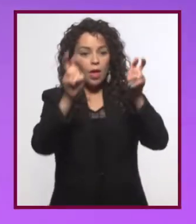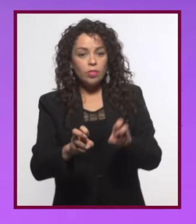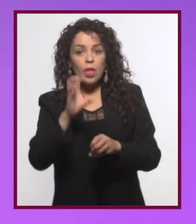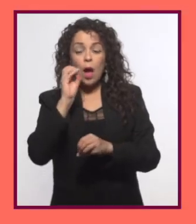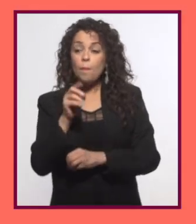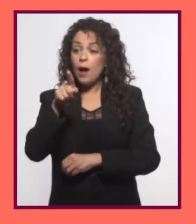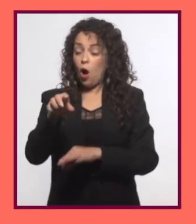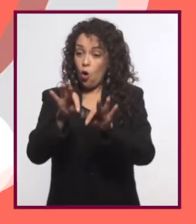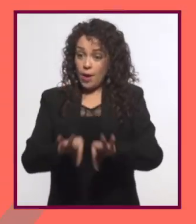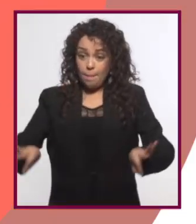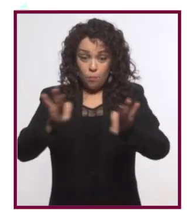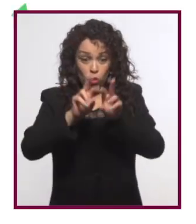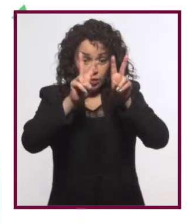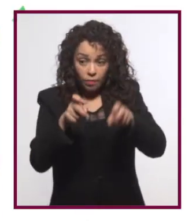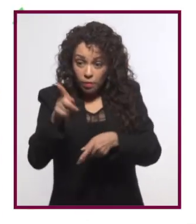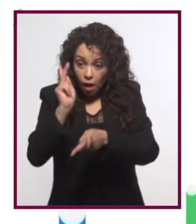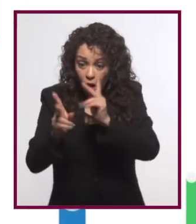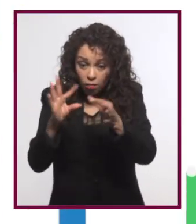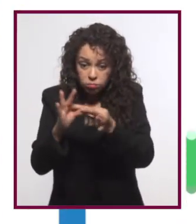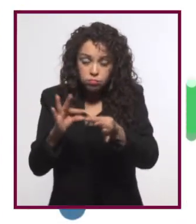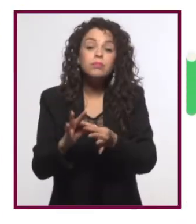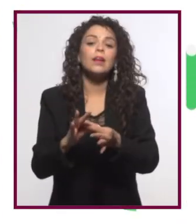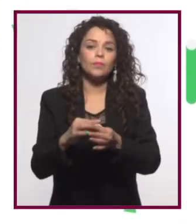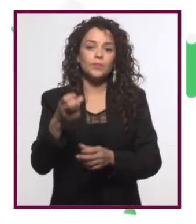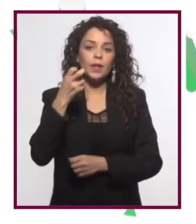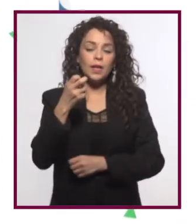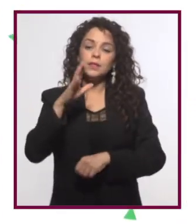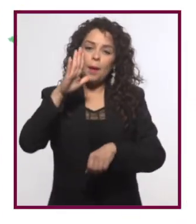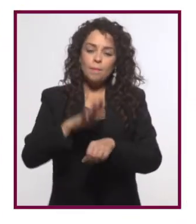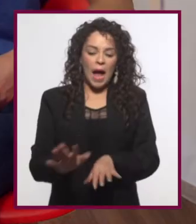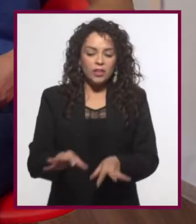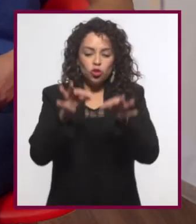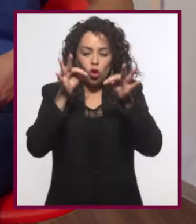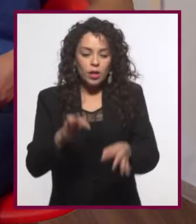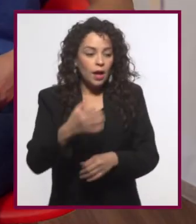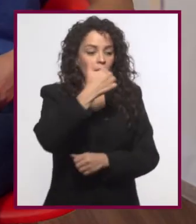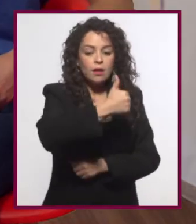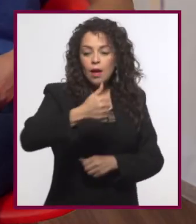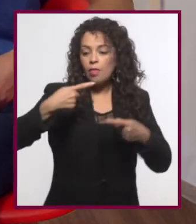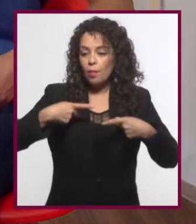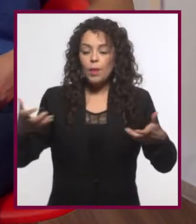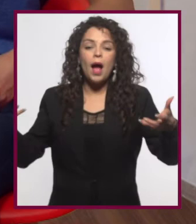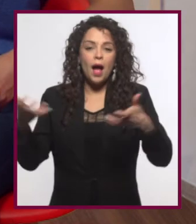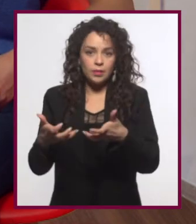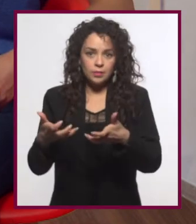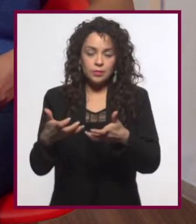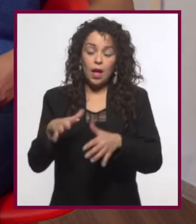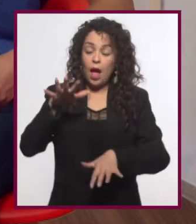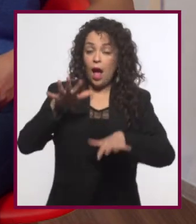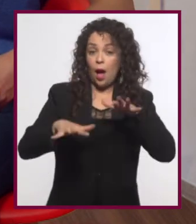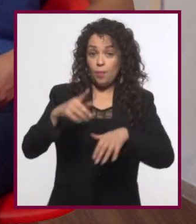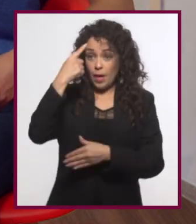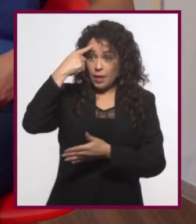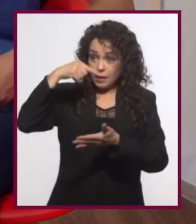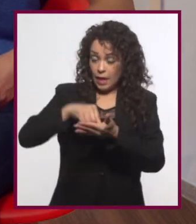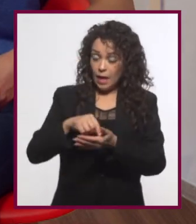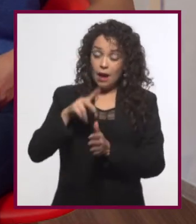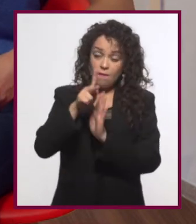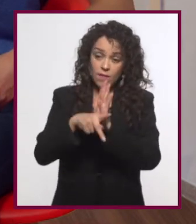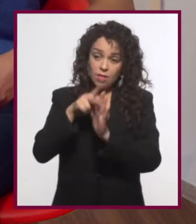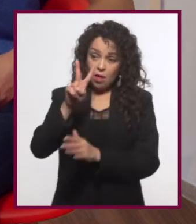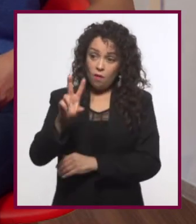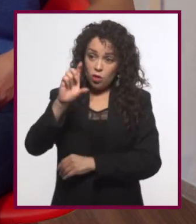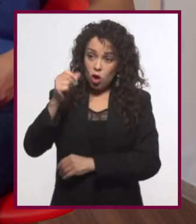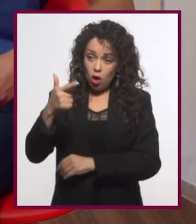importancia de lo que hablarán. Esto también les da ritmo y hace más original en los videos de cada blogger. Y aunque muchos creamos que el videoblog